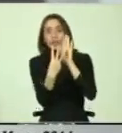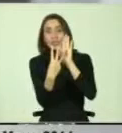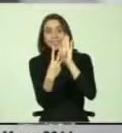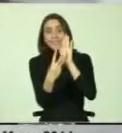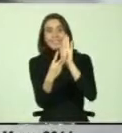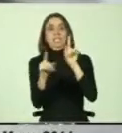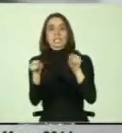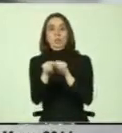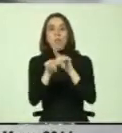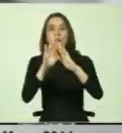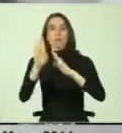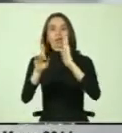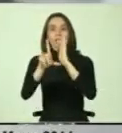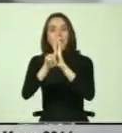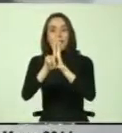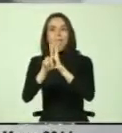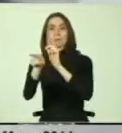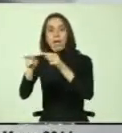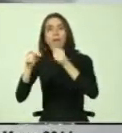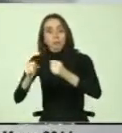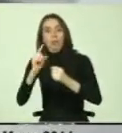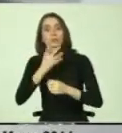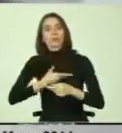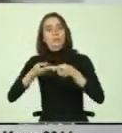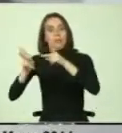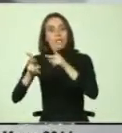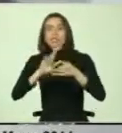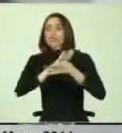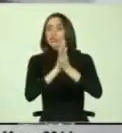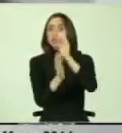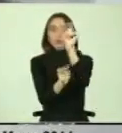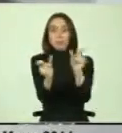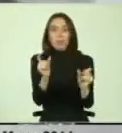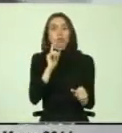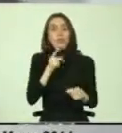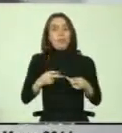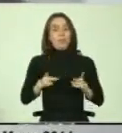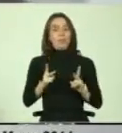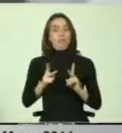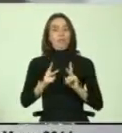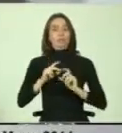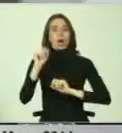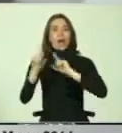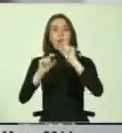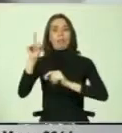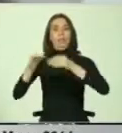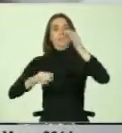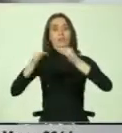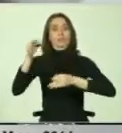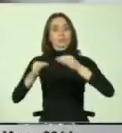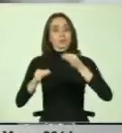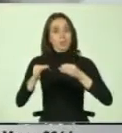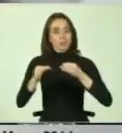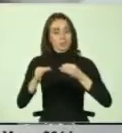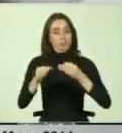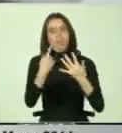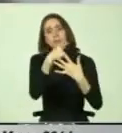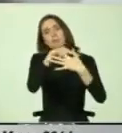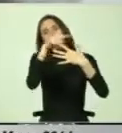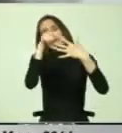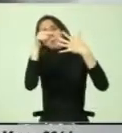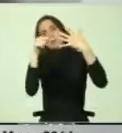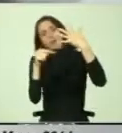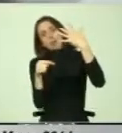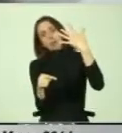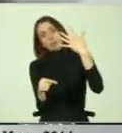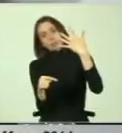protección de la ley en el ejercicio de sus derechos. Toda persona tiene derecho a la defensa jurídica, etcétera, etcétera,